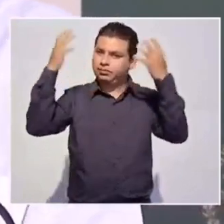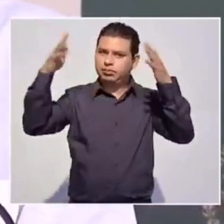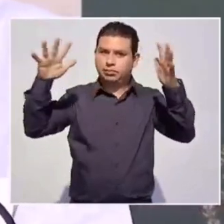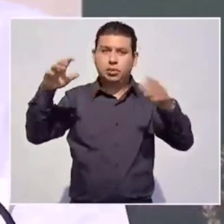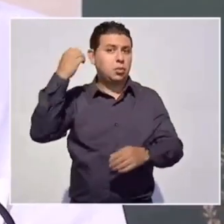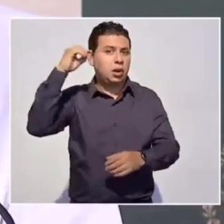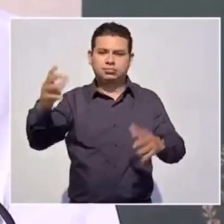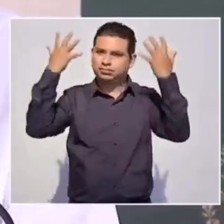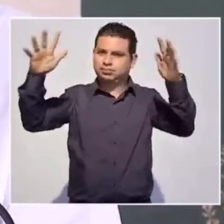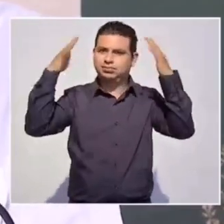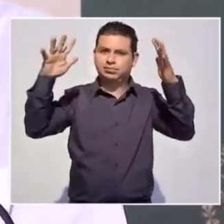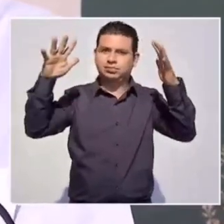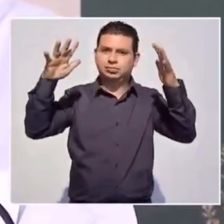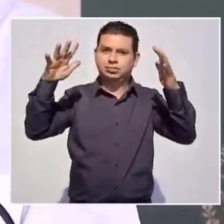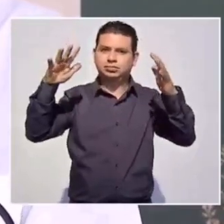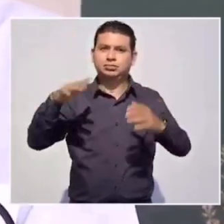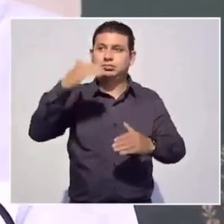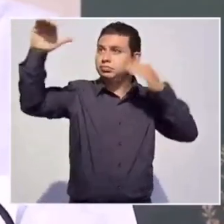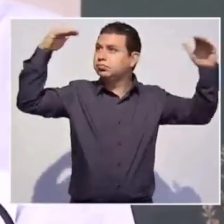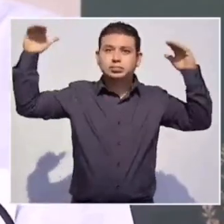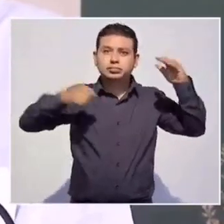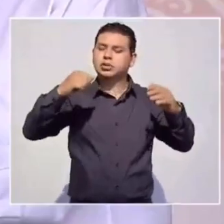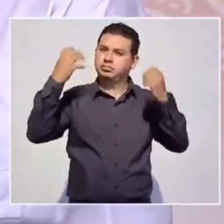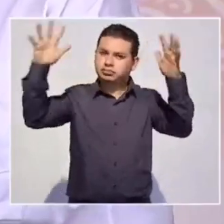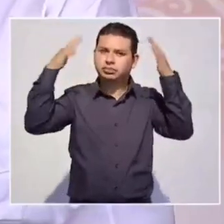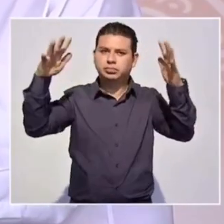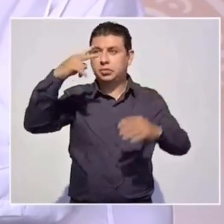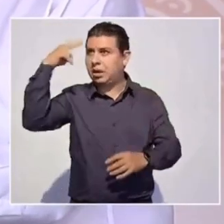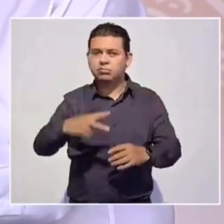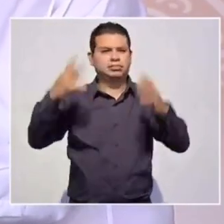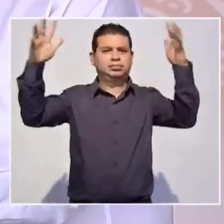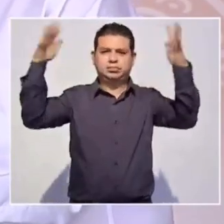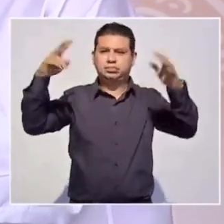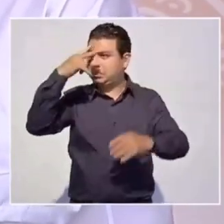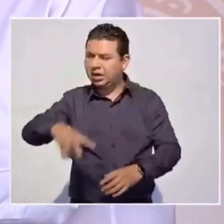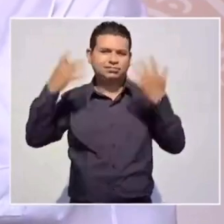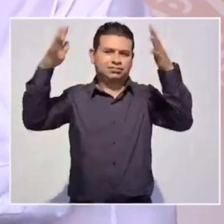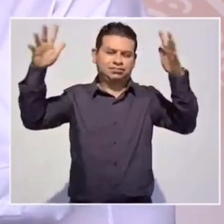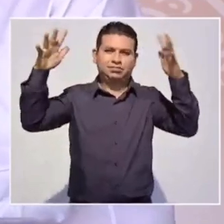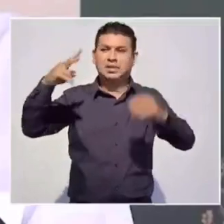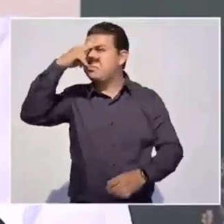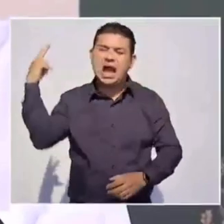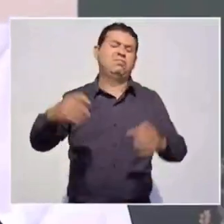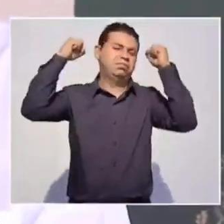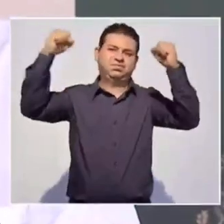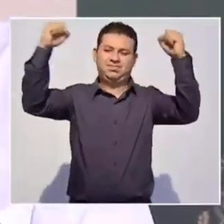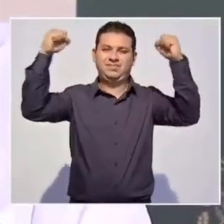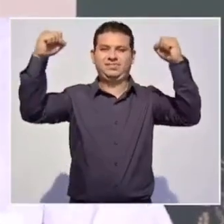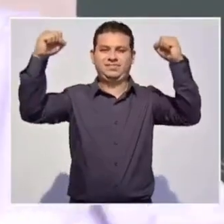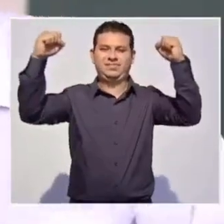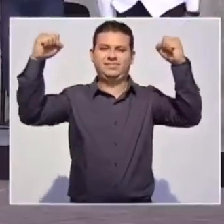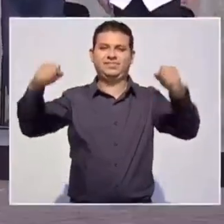que viva Oaxaca, vivan nuestros adultos mayores, viva México, viva México, viva México.